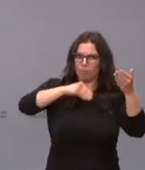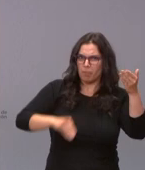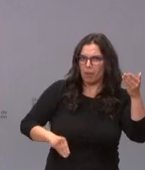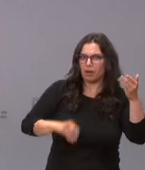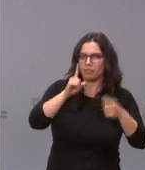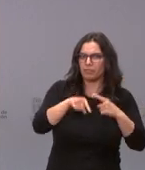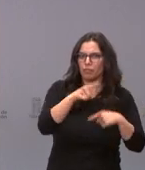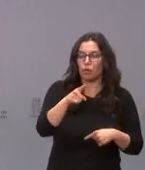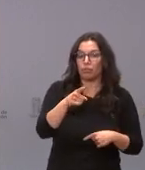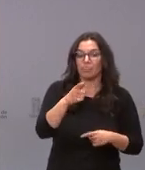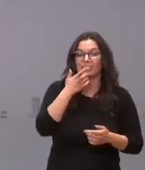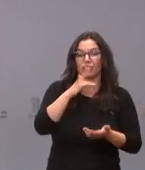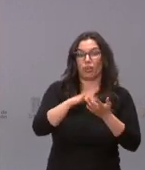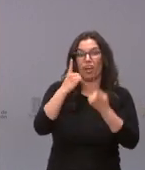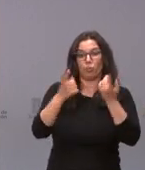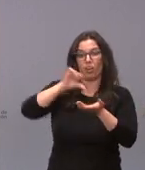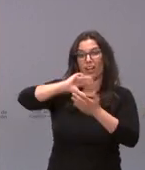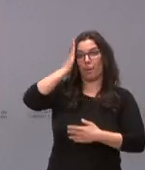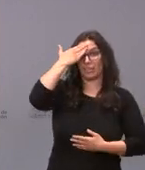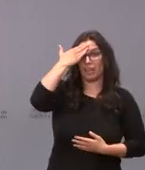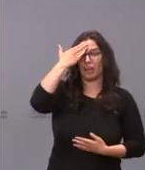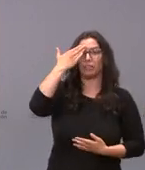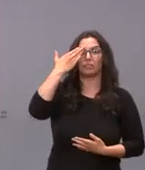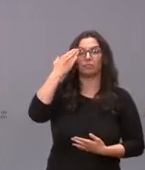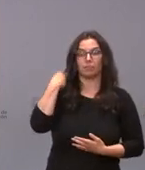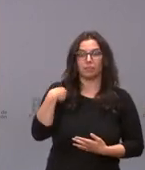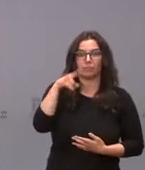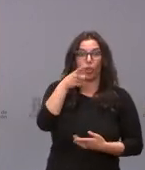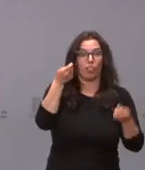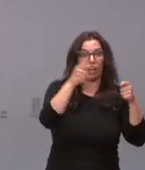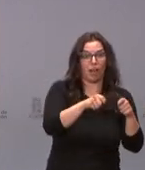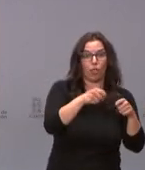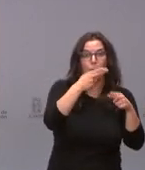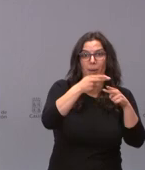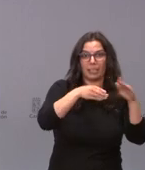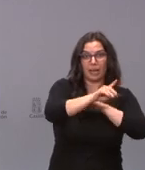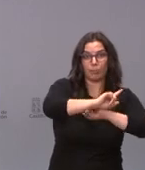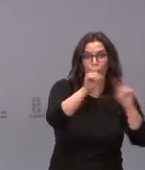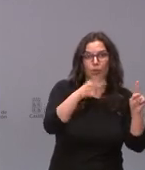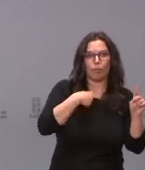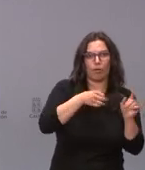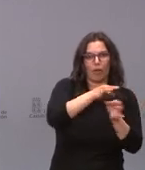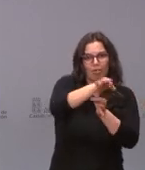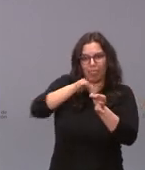a municipios cercanos que están viendo cómo su incidencia crece y también se ven obligados a cerrar